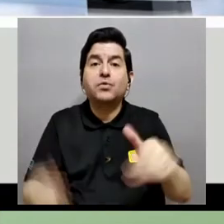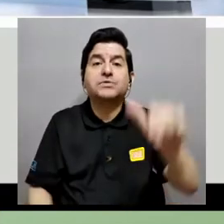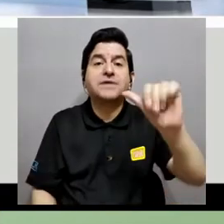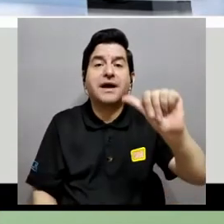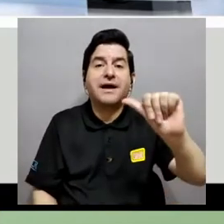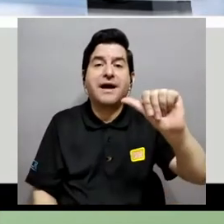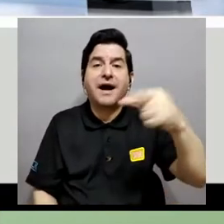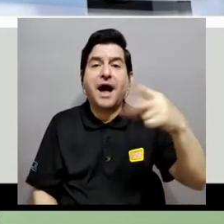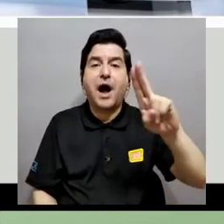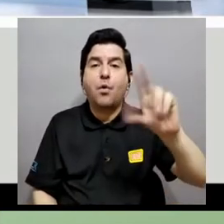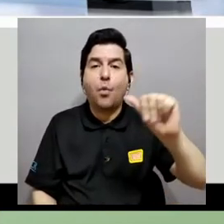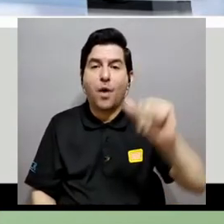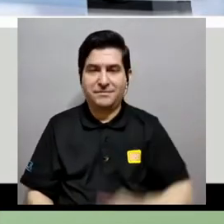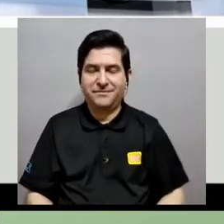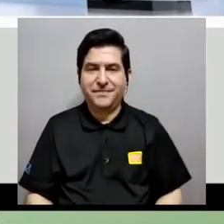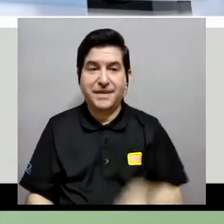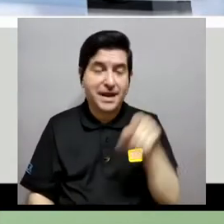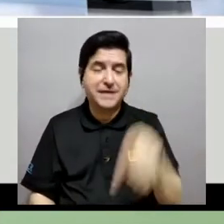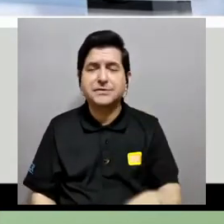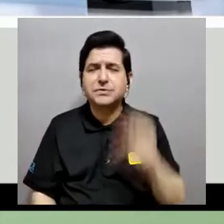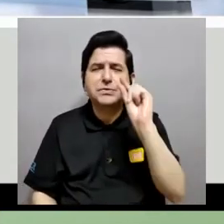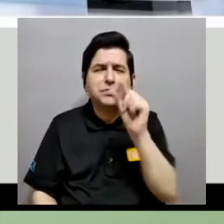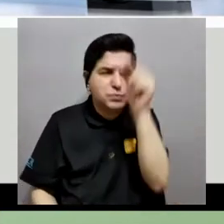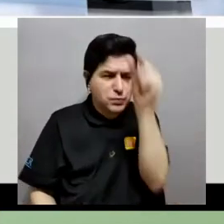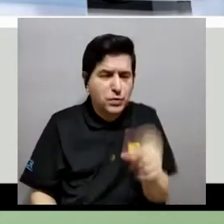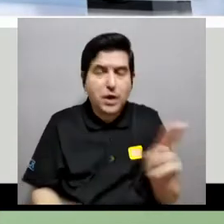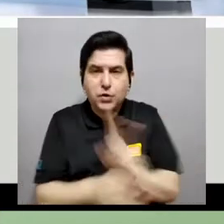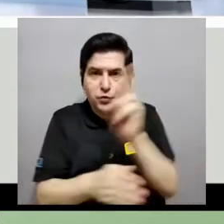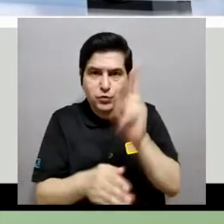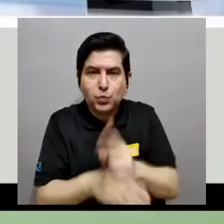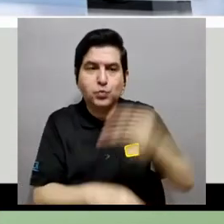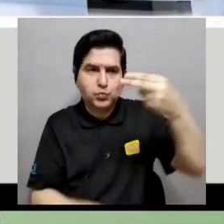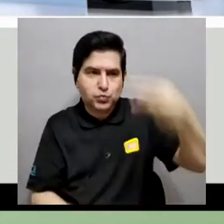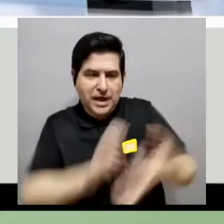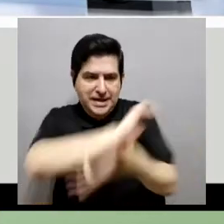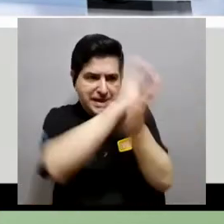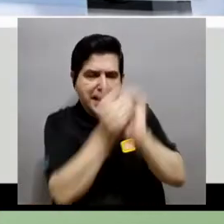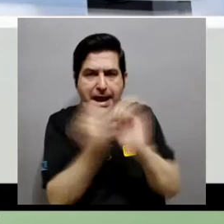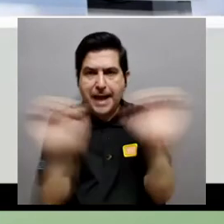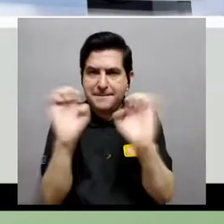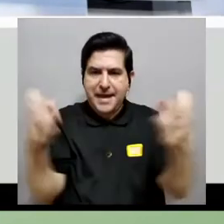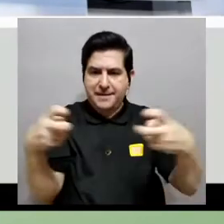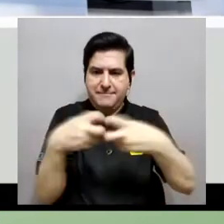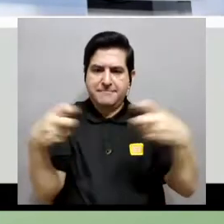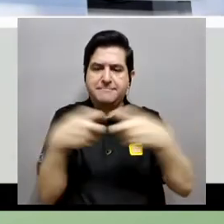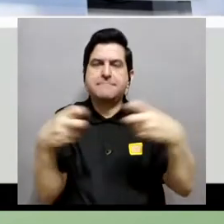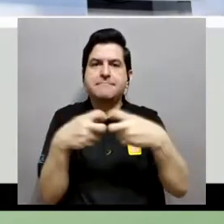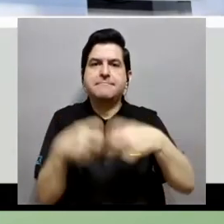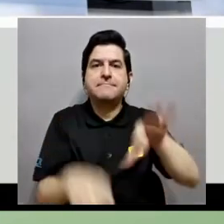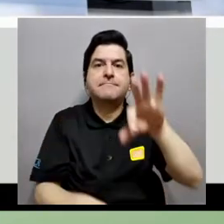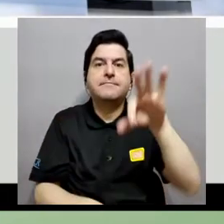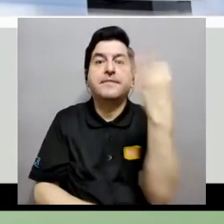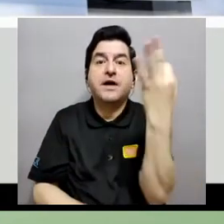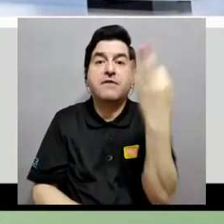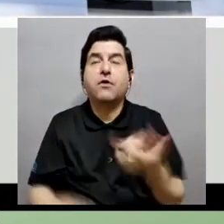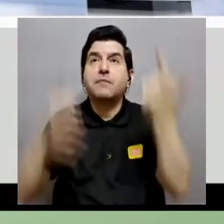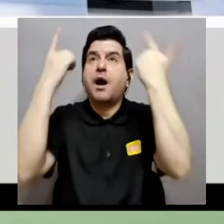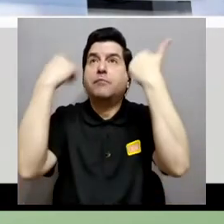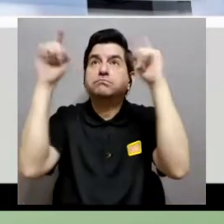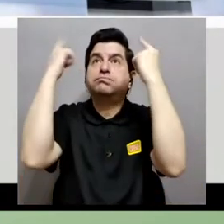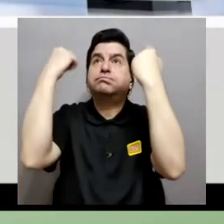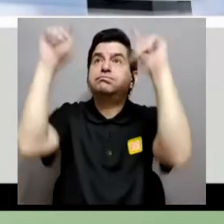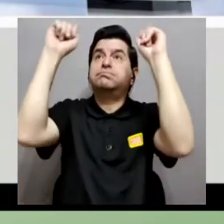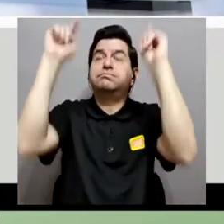Y resulta que estos microorganismos pueden utilizar el hidrógeno y transformarlo en energía eléctrica de una manera muy